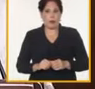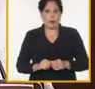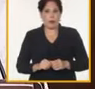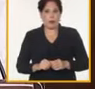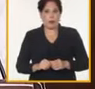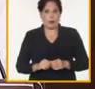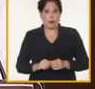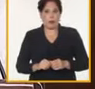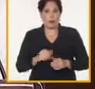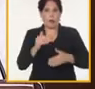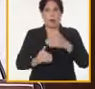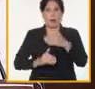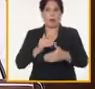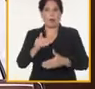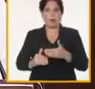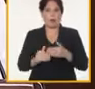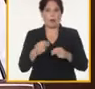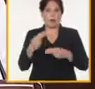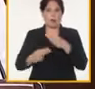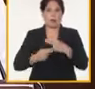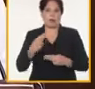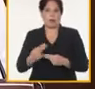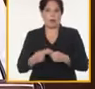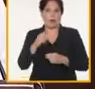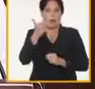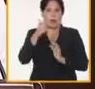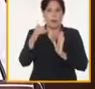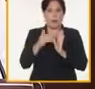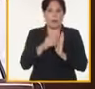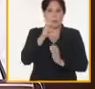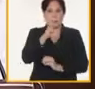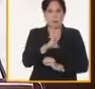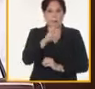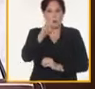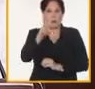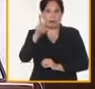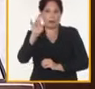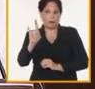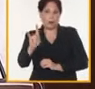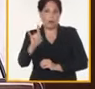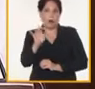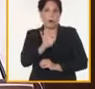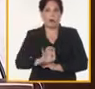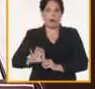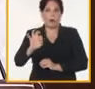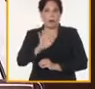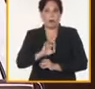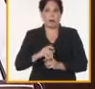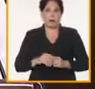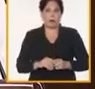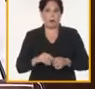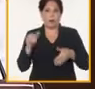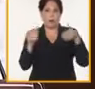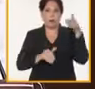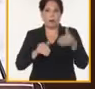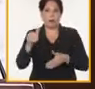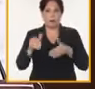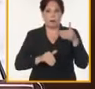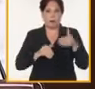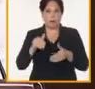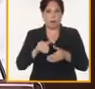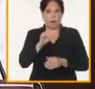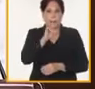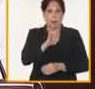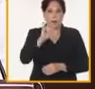El proceso se realizó en 10.329 organizaciones de base con la participación de